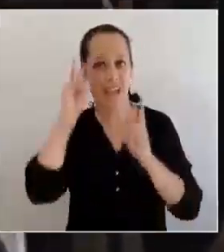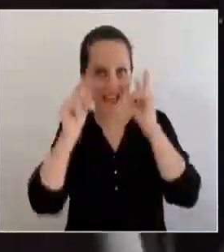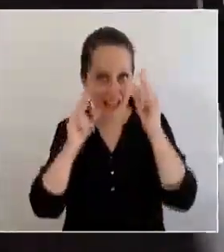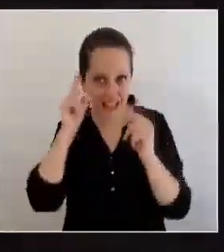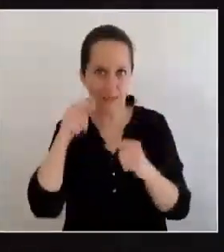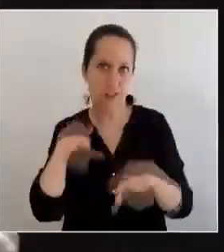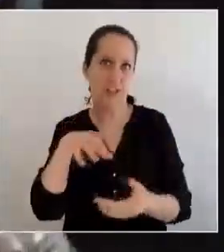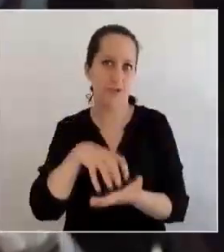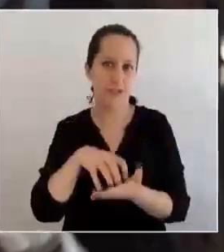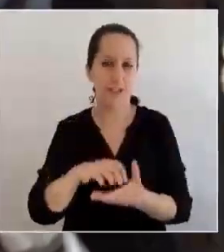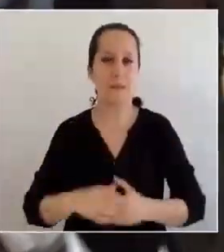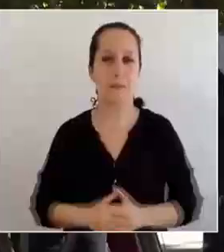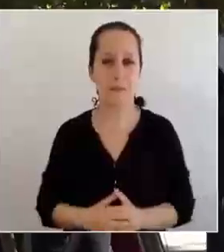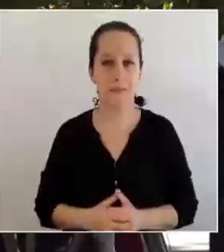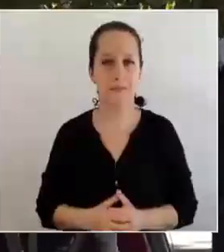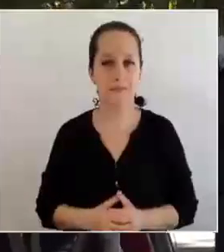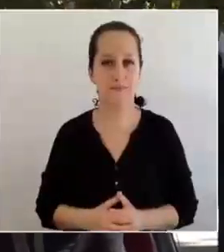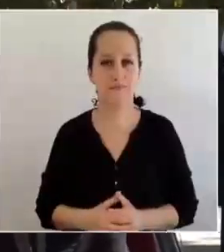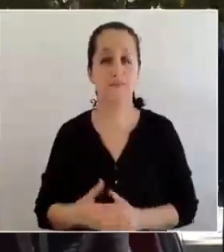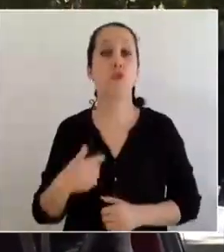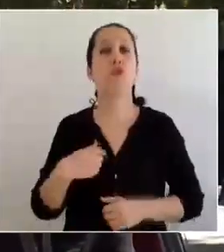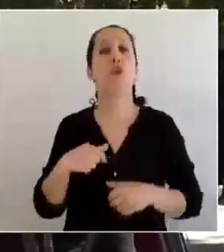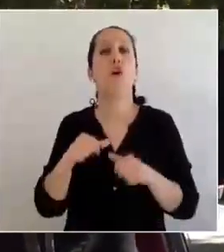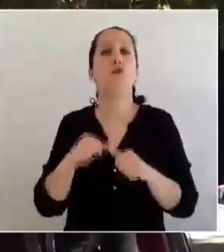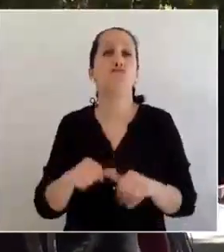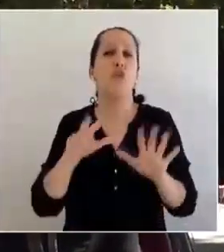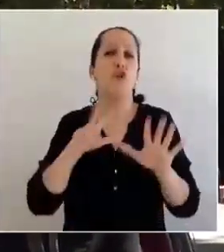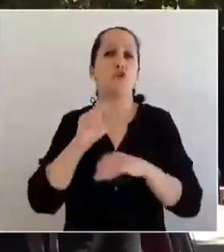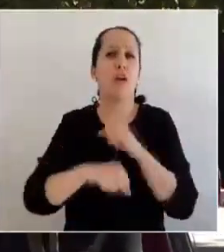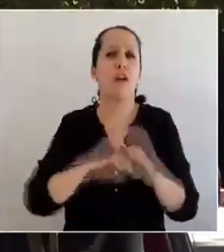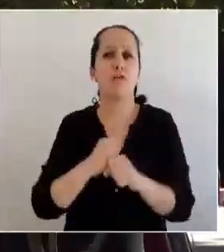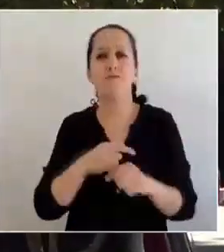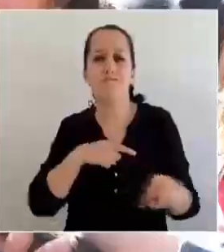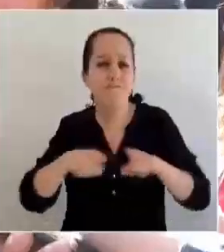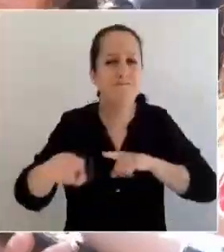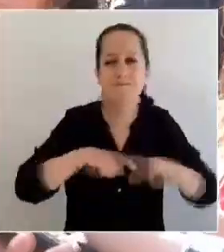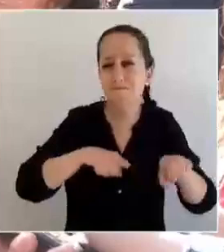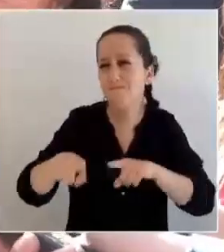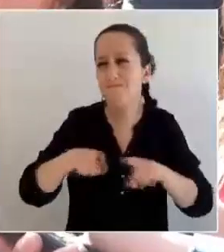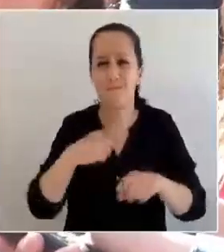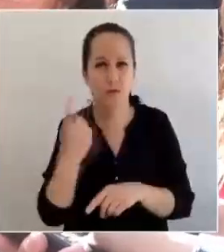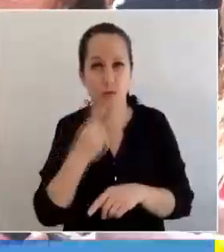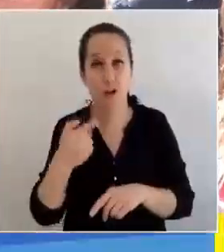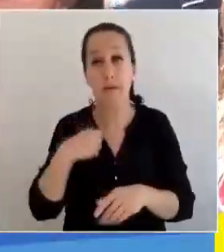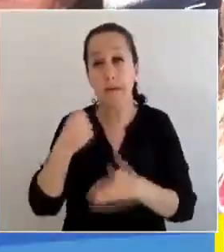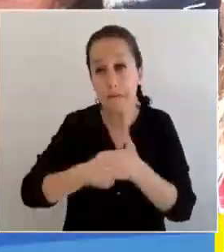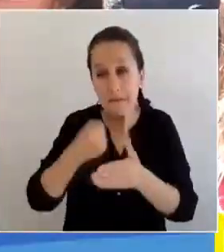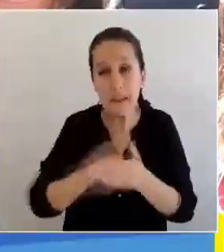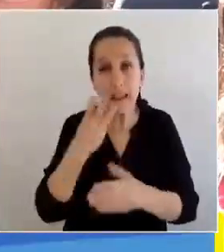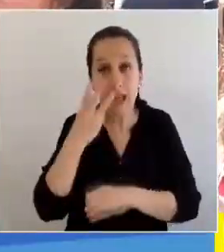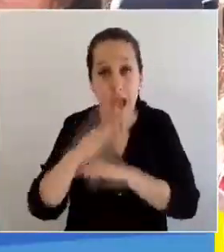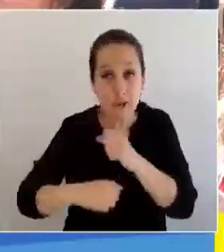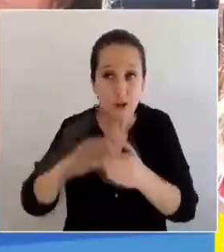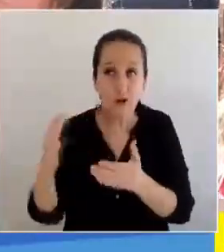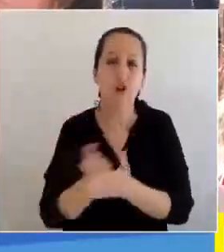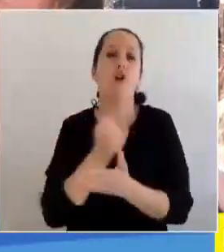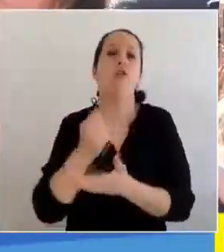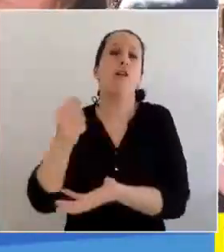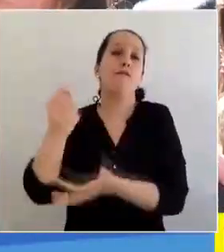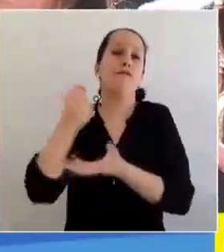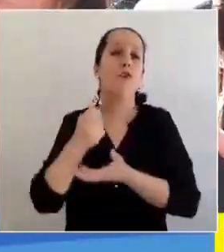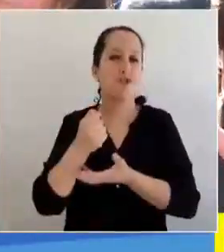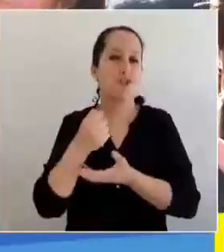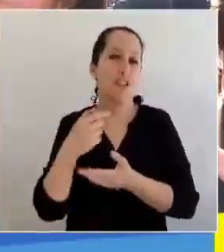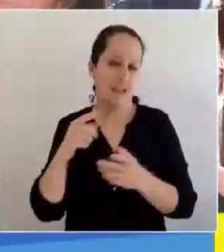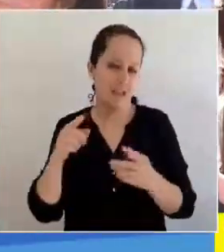trabajo creativo en la ciudad. Hace ocho años empecé una carrera musical desde la autogestión. Me demoré tres años en ganarme un fondart